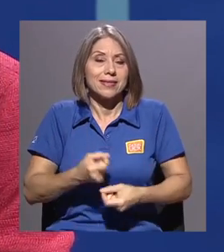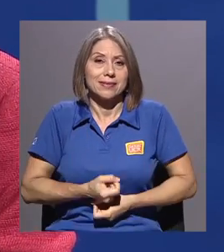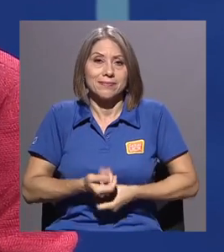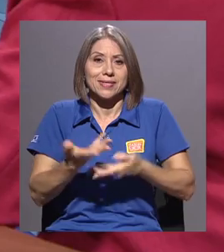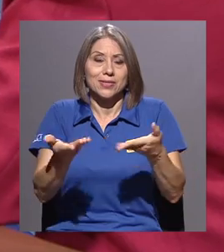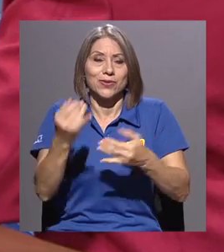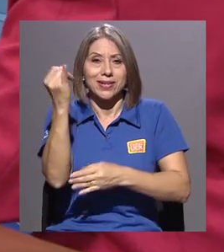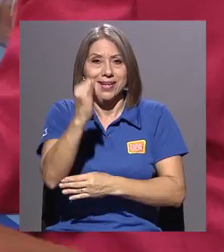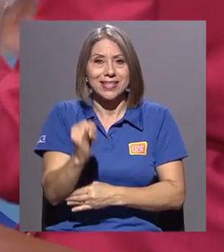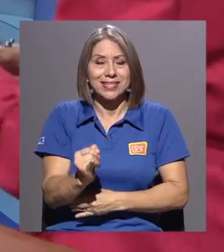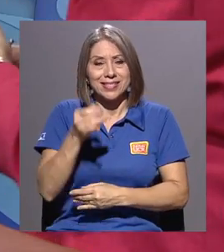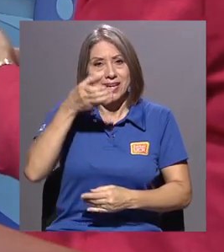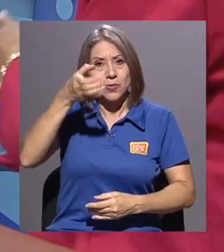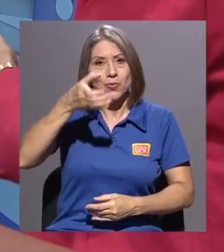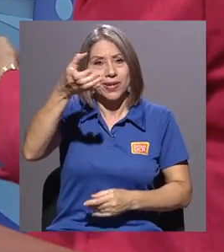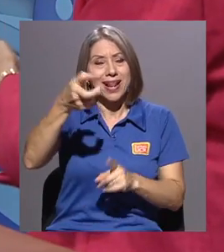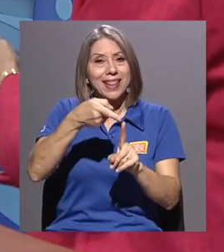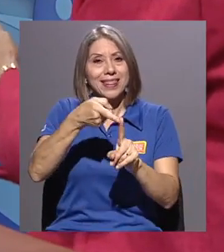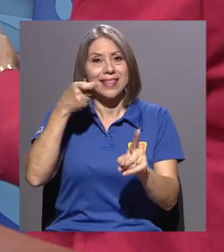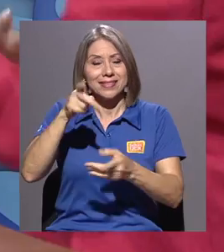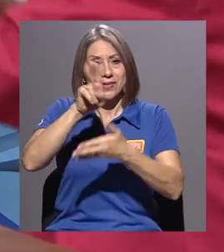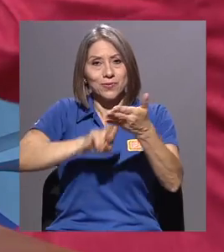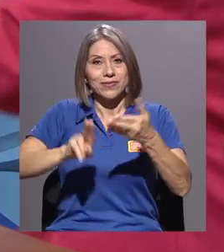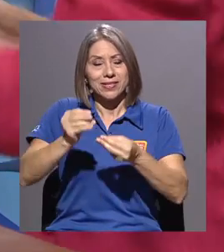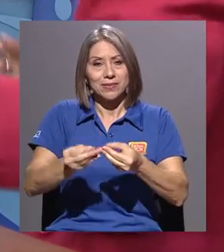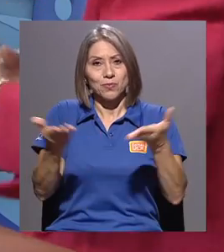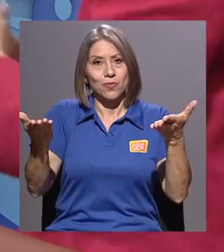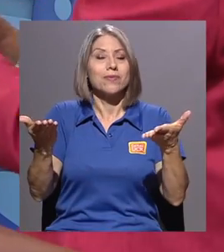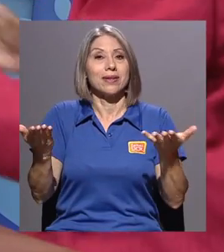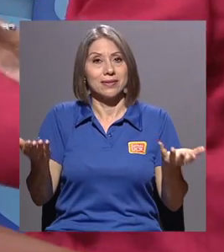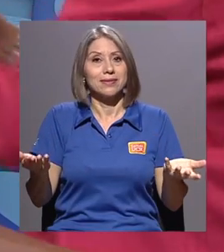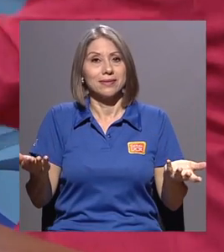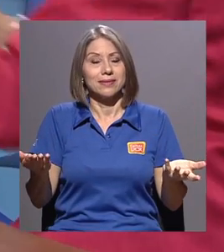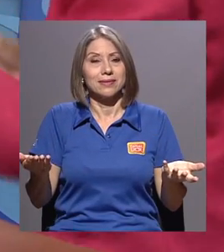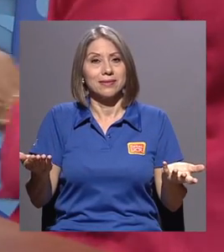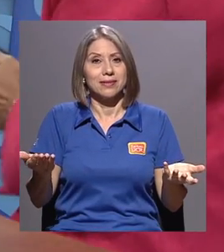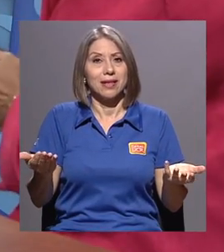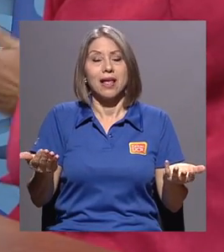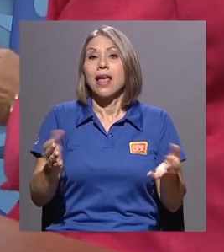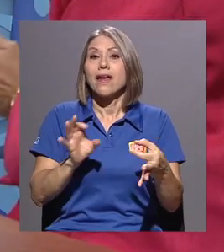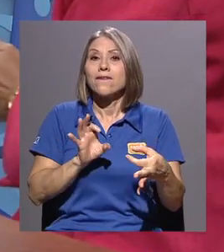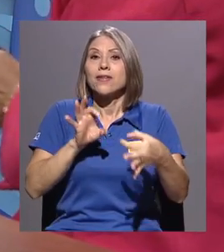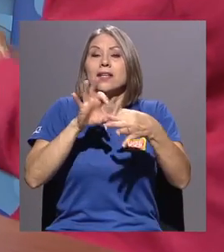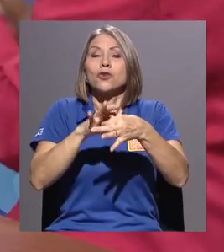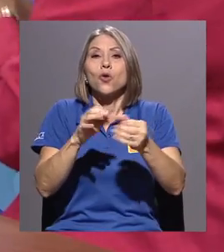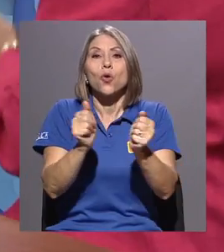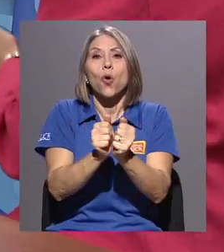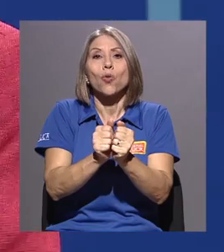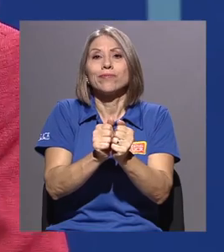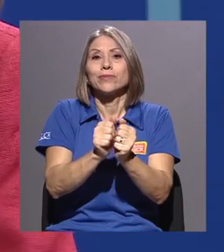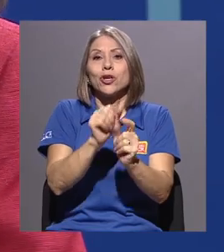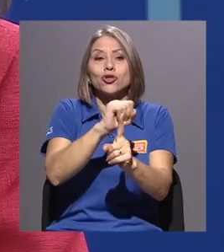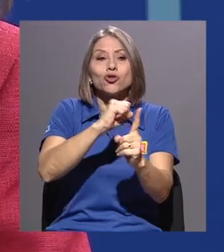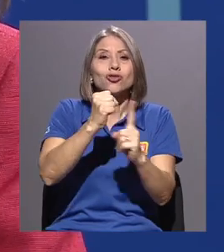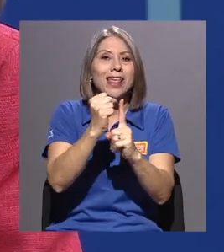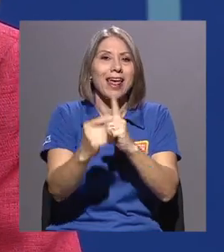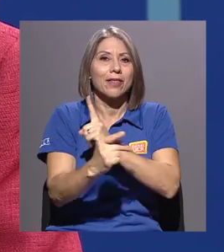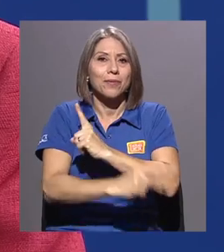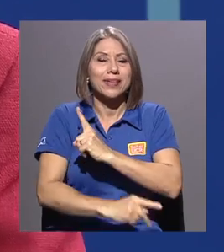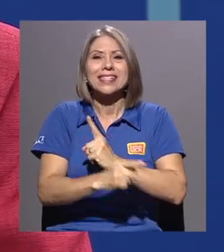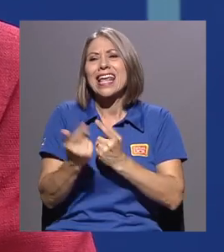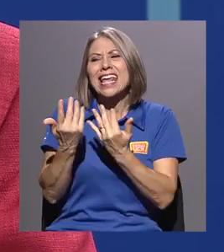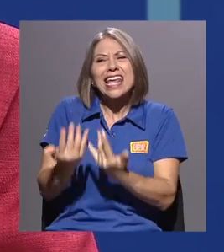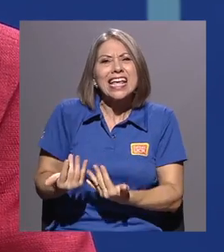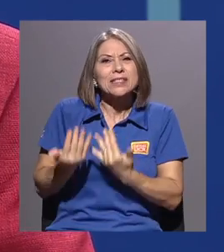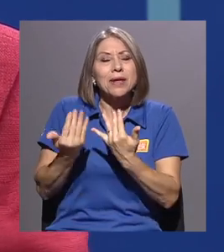cultural que se genera desde las universidades públicas en relación con cada una de sus sociedades. ¿Qué esperamos para este FICUA